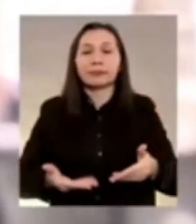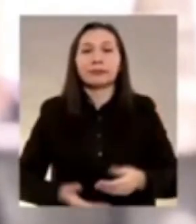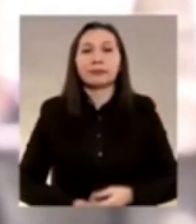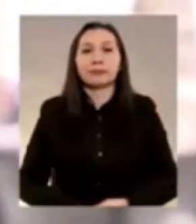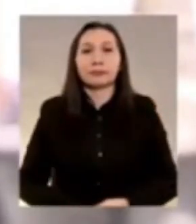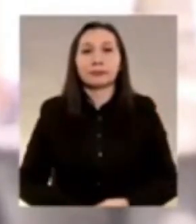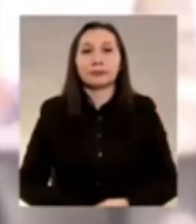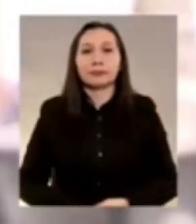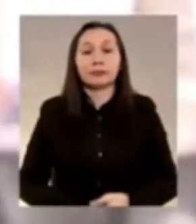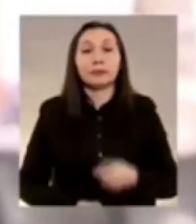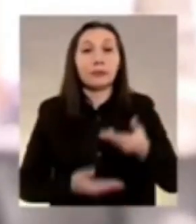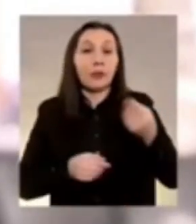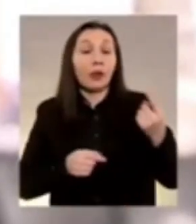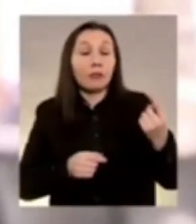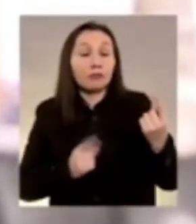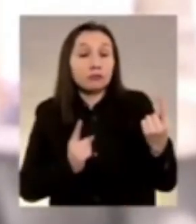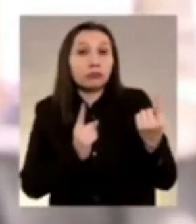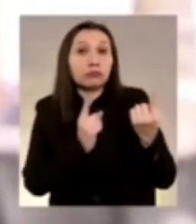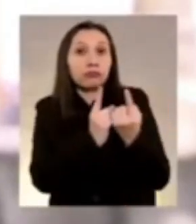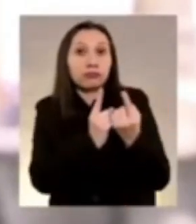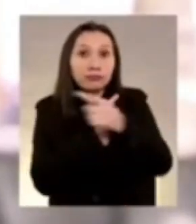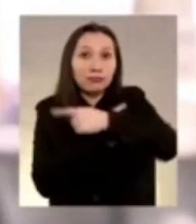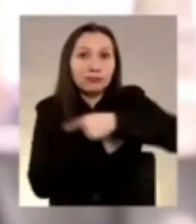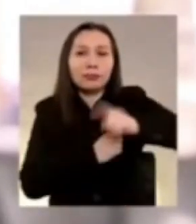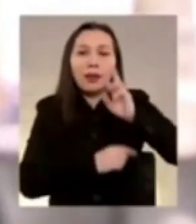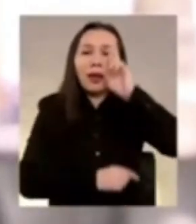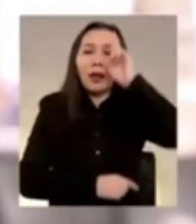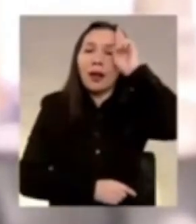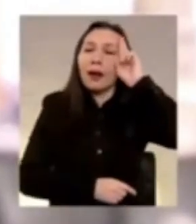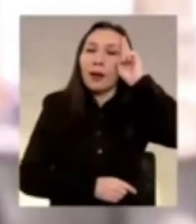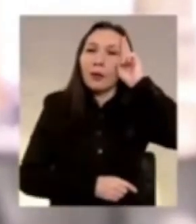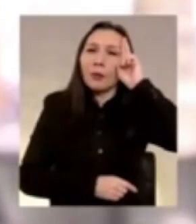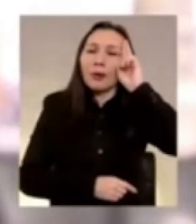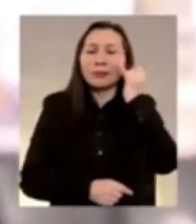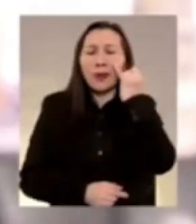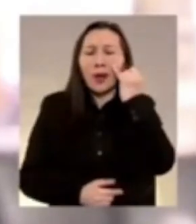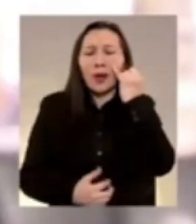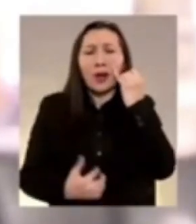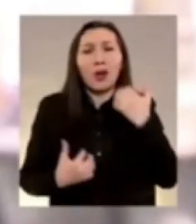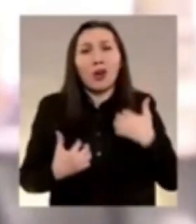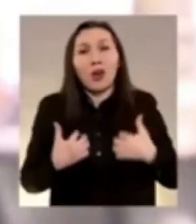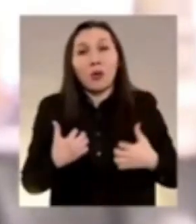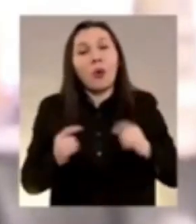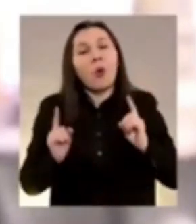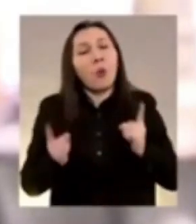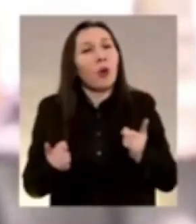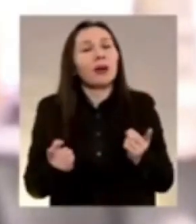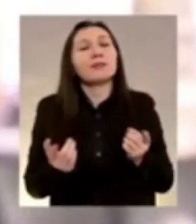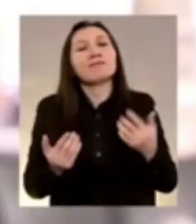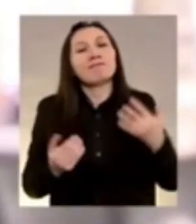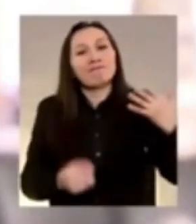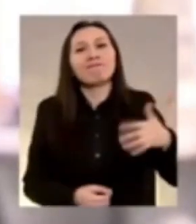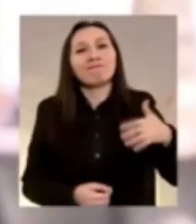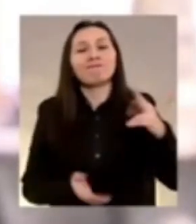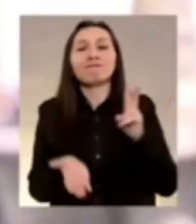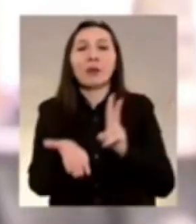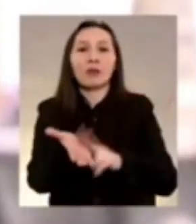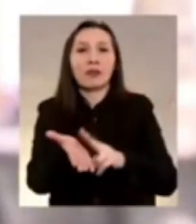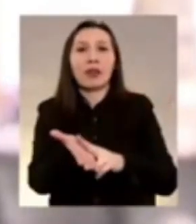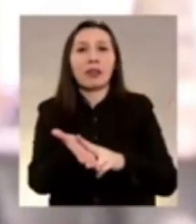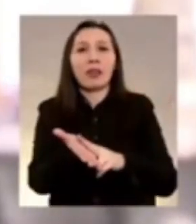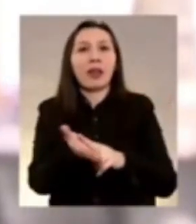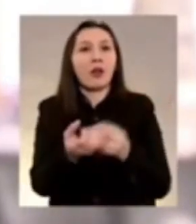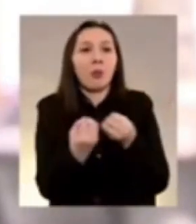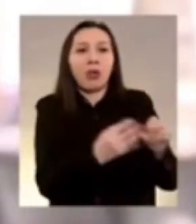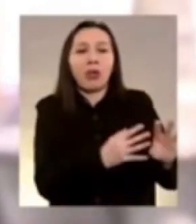nos encontramos ahora para recordar esa incómoda pero imprescindible verdad a la